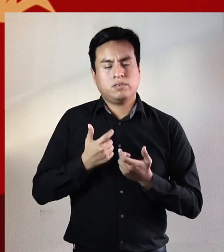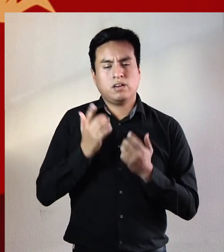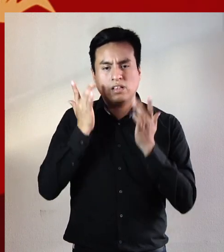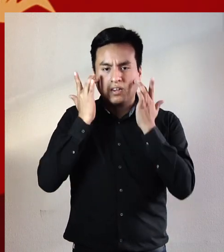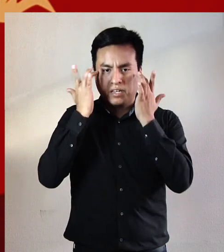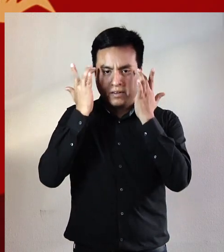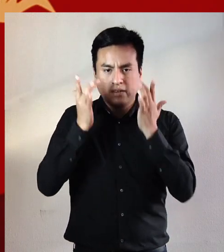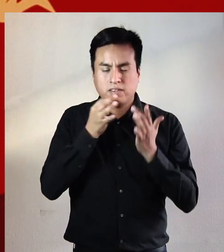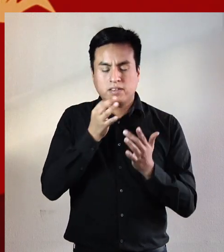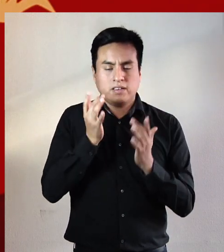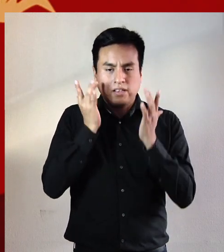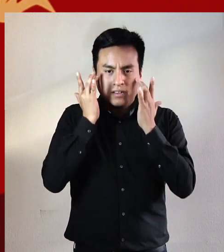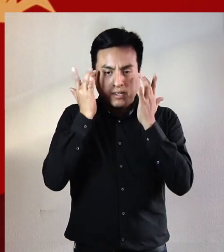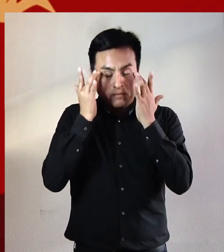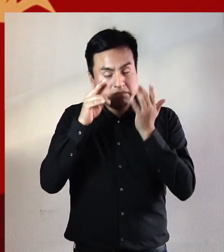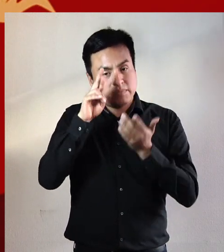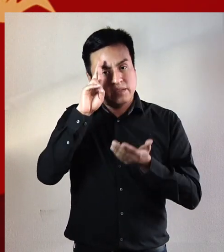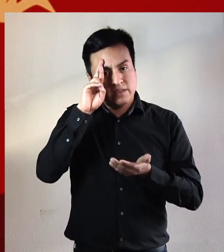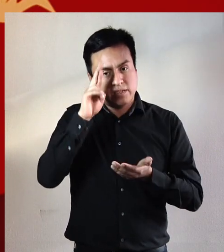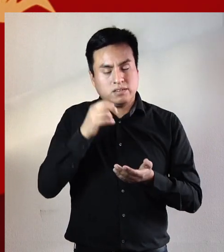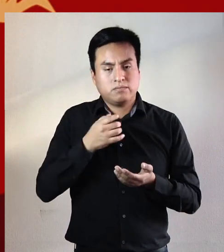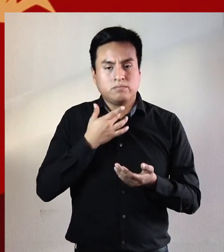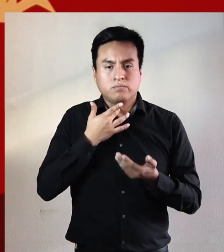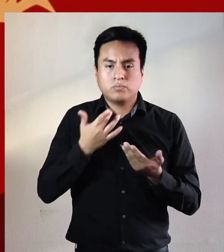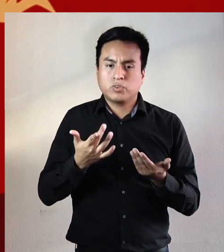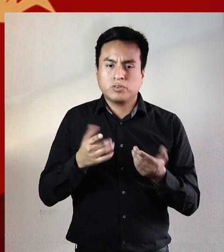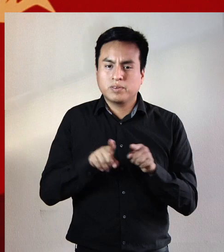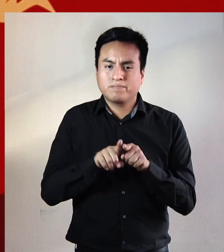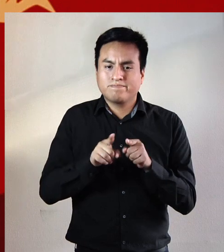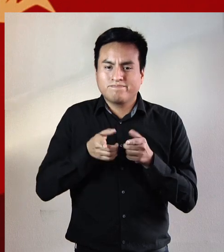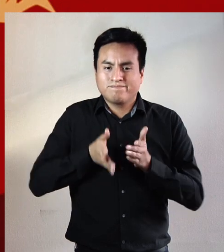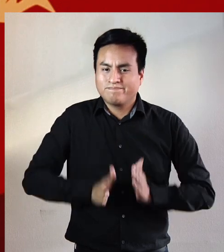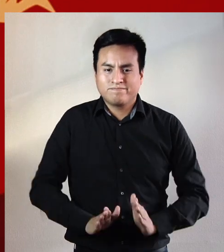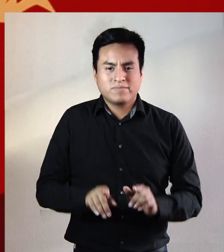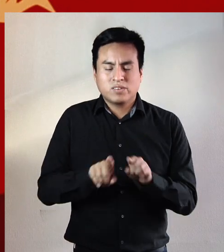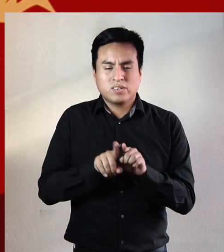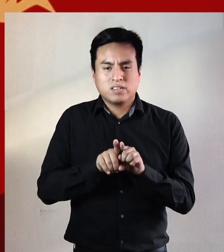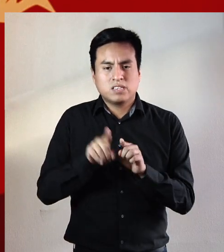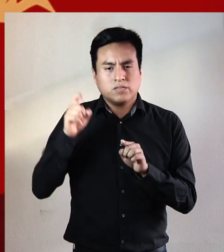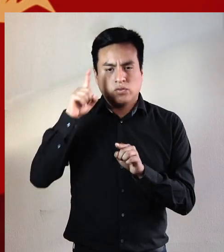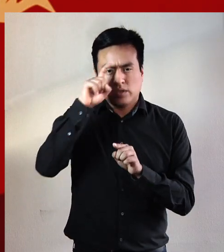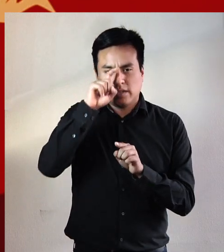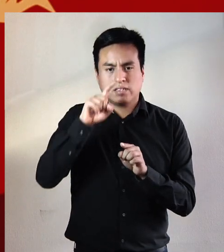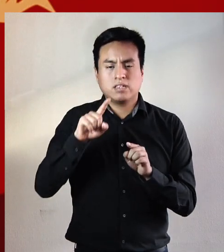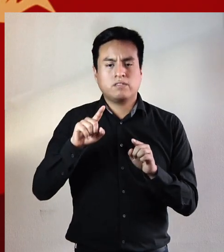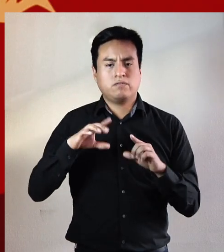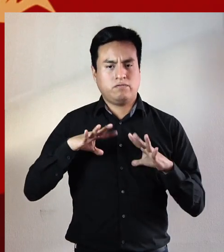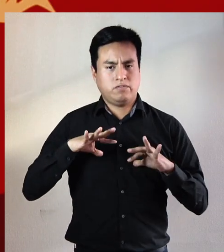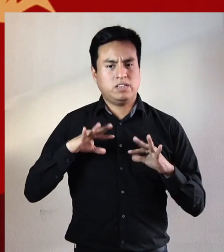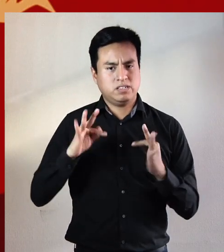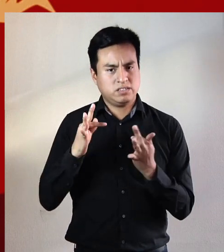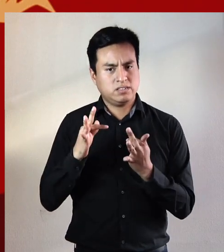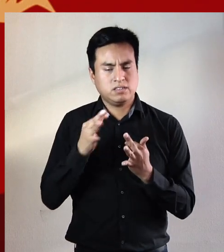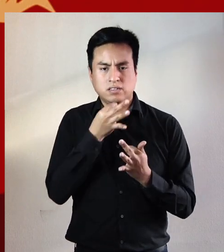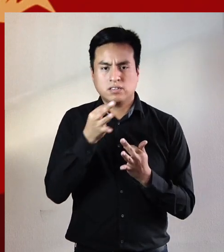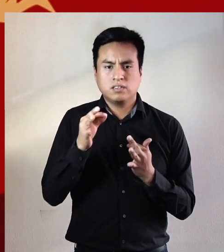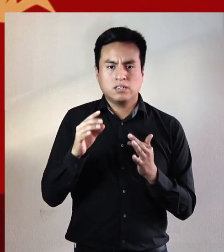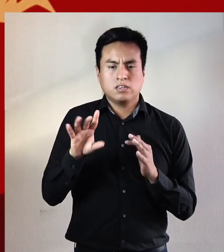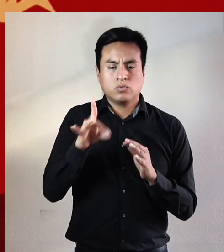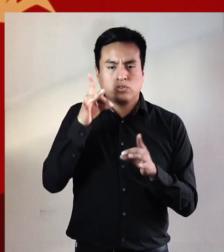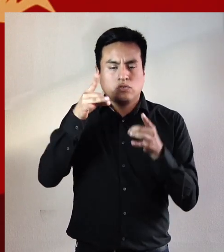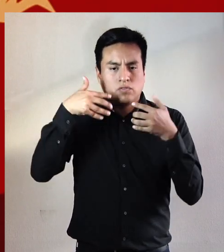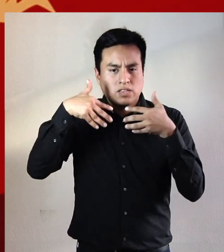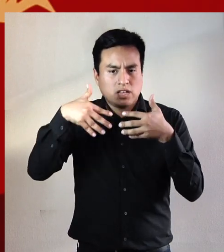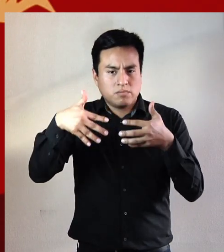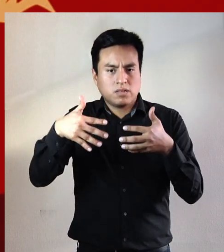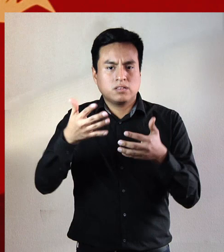de una incontenible alegría una alegría extraña porque es como si naciera de la dificultad de ser felices del